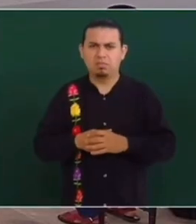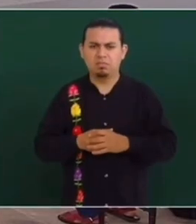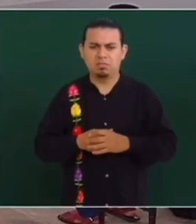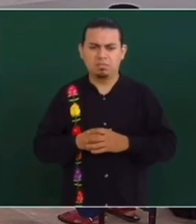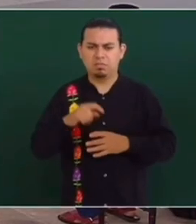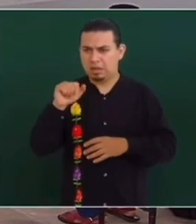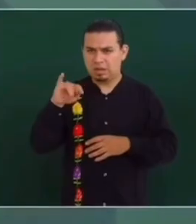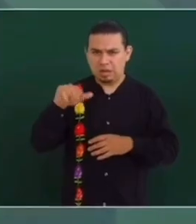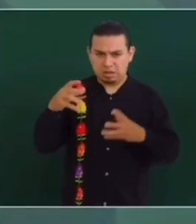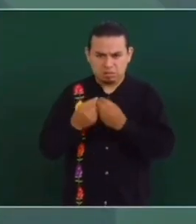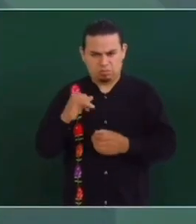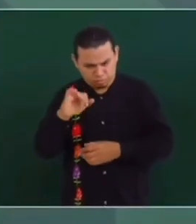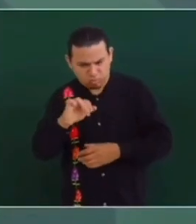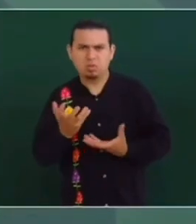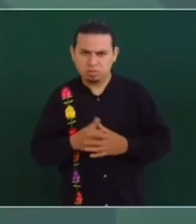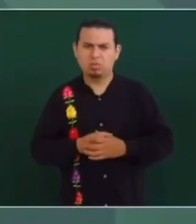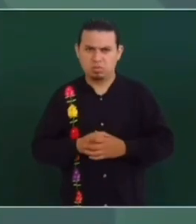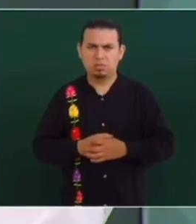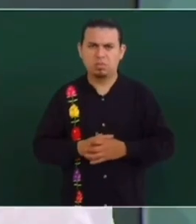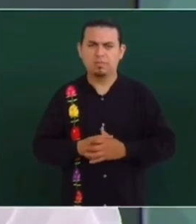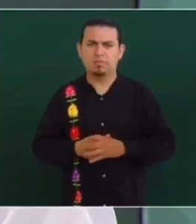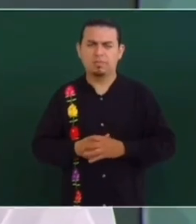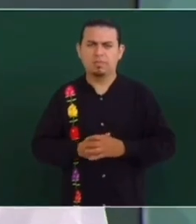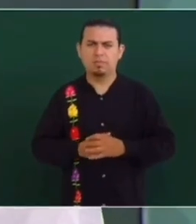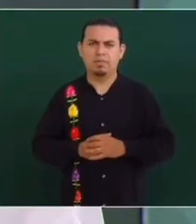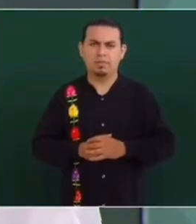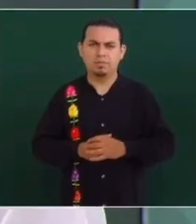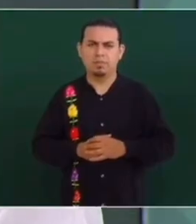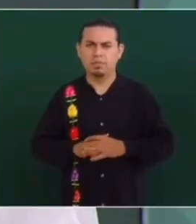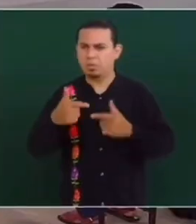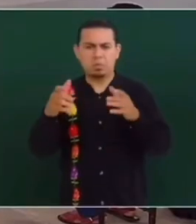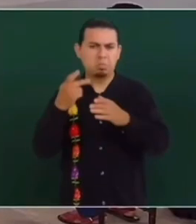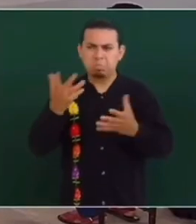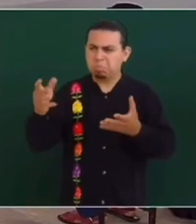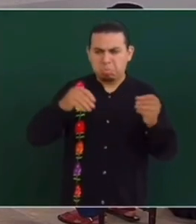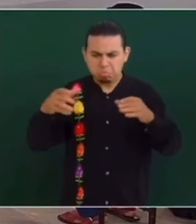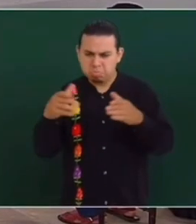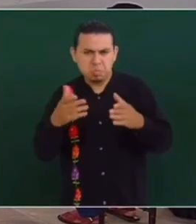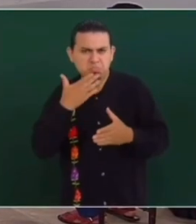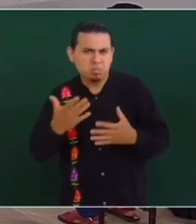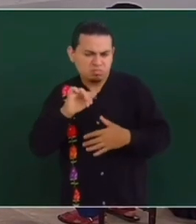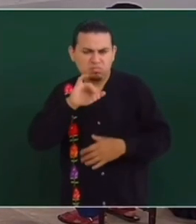presidenciales a Tatiana? Sí, y de otros partidos.